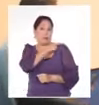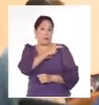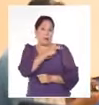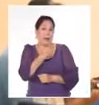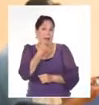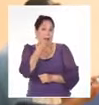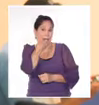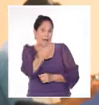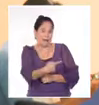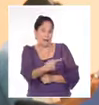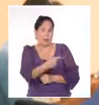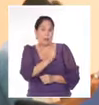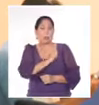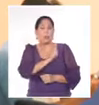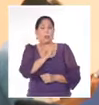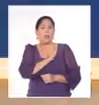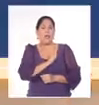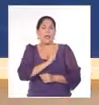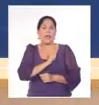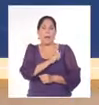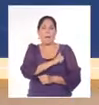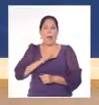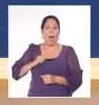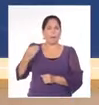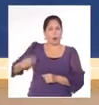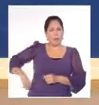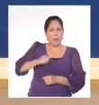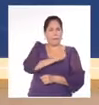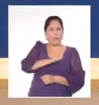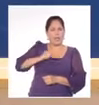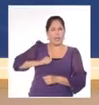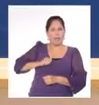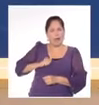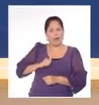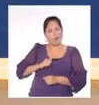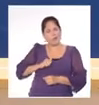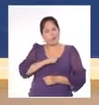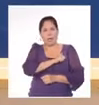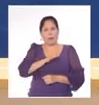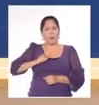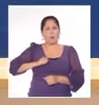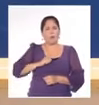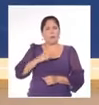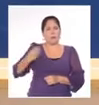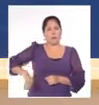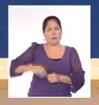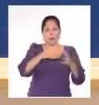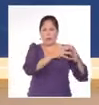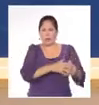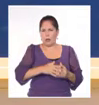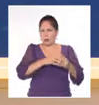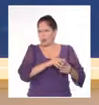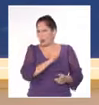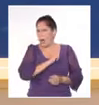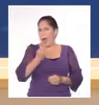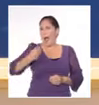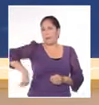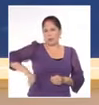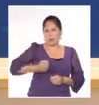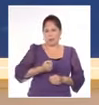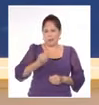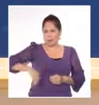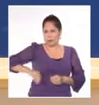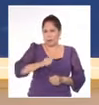refirió al intento de utilizar al sector privado cubano en la política de subversión. Una vez más, gobierno de Estados Unidos trata